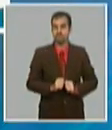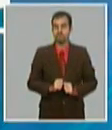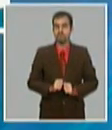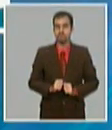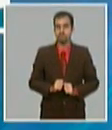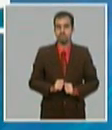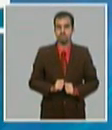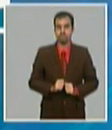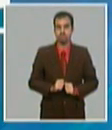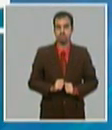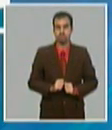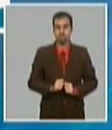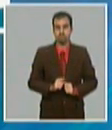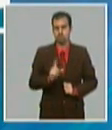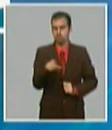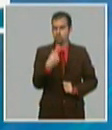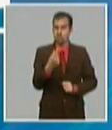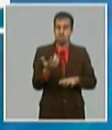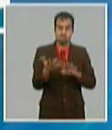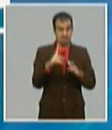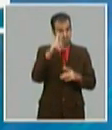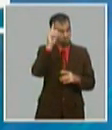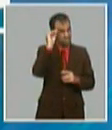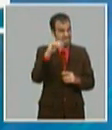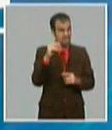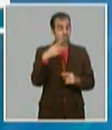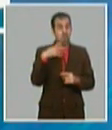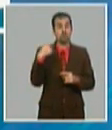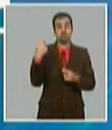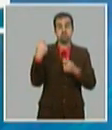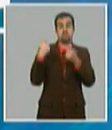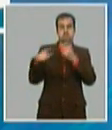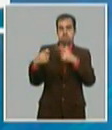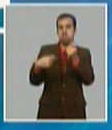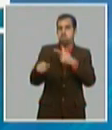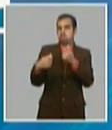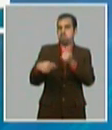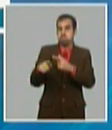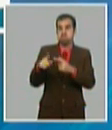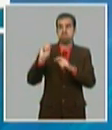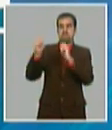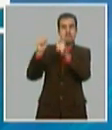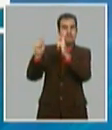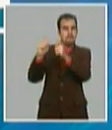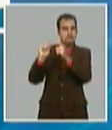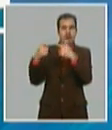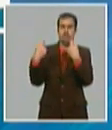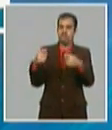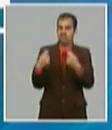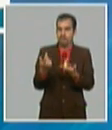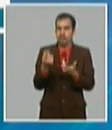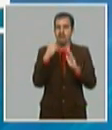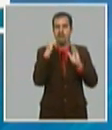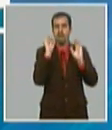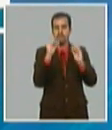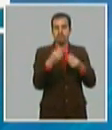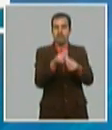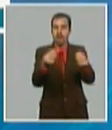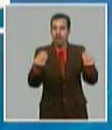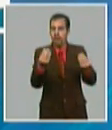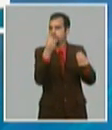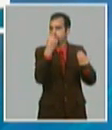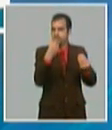esto es para tener una idea de cuánto hay que gastarse en mantener un nivel mínimo sostenible de oferta de alimentos a la población